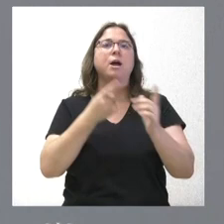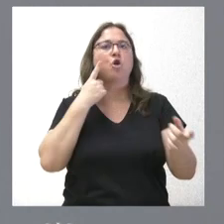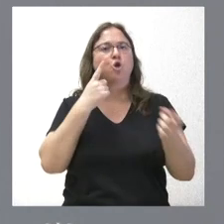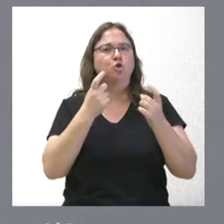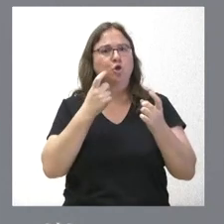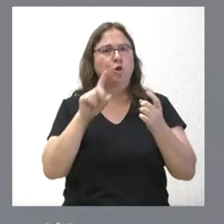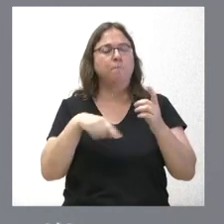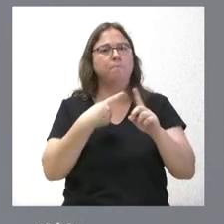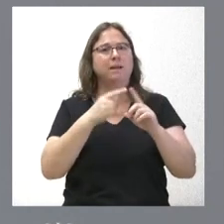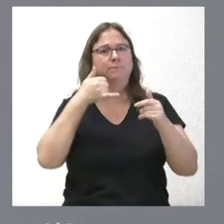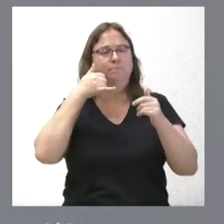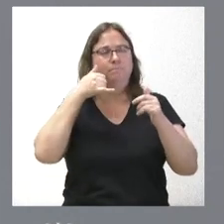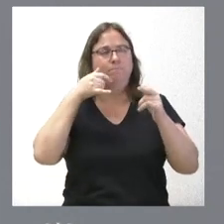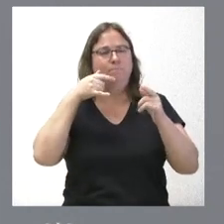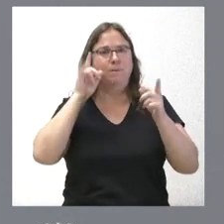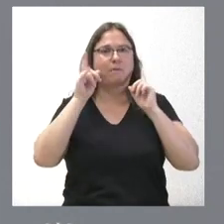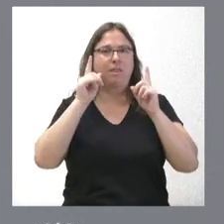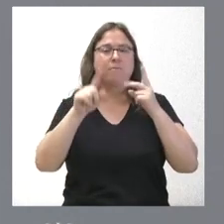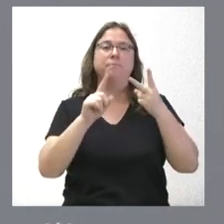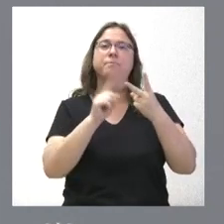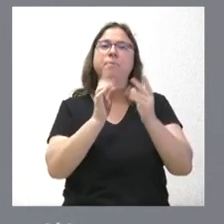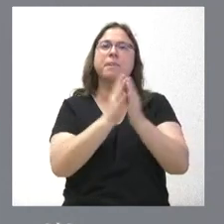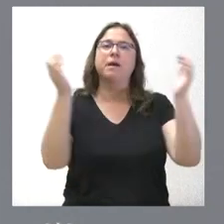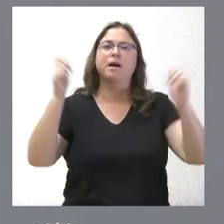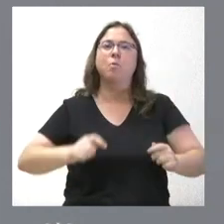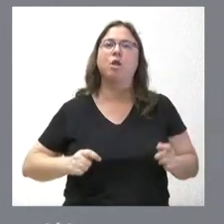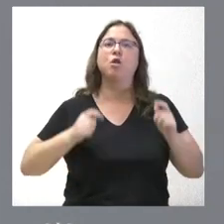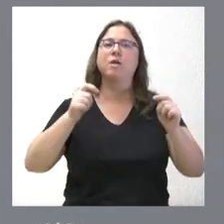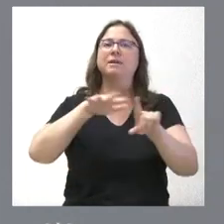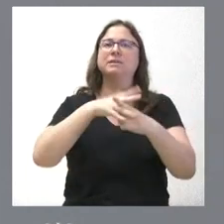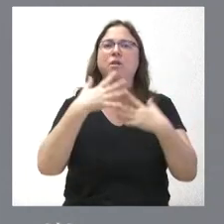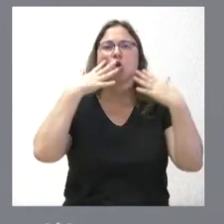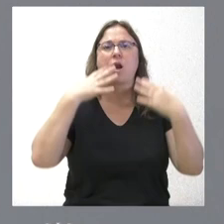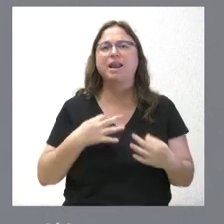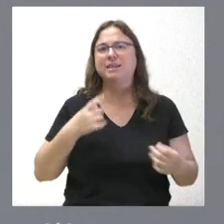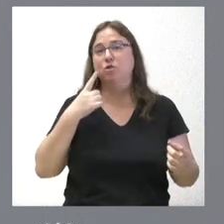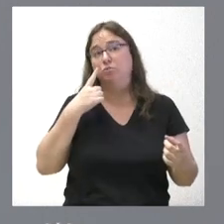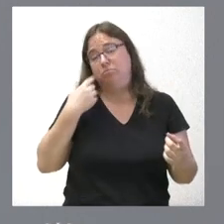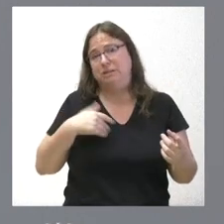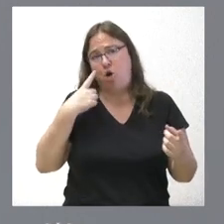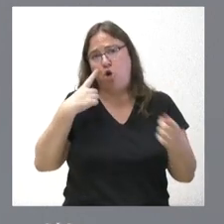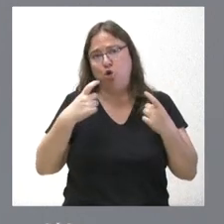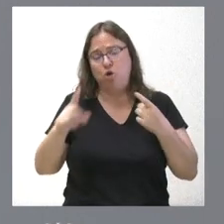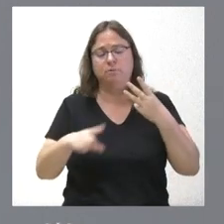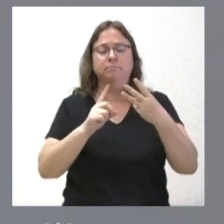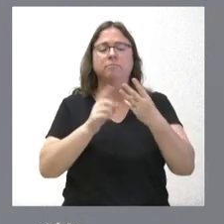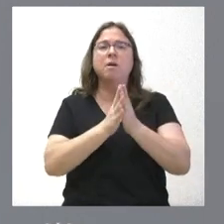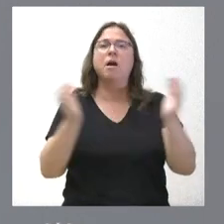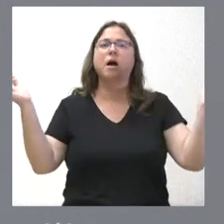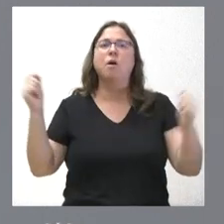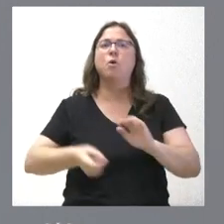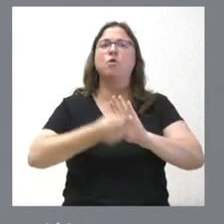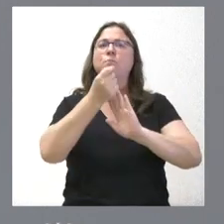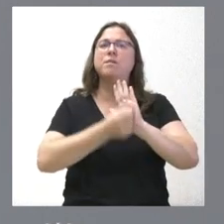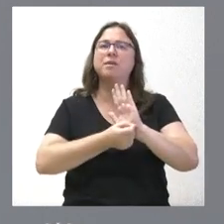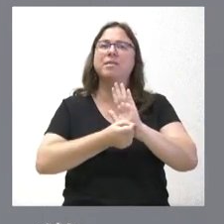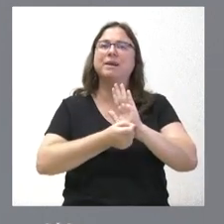El acuerdo por el que se declaraba la situación de riesgo controlado y el acuerdo por el que se adoptaban medidas en el ámbito